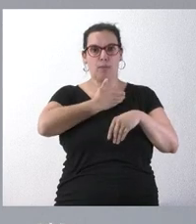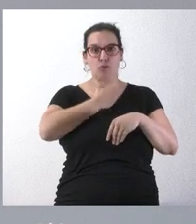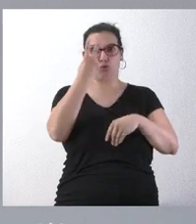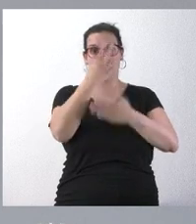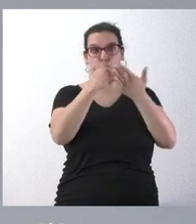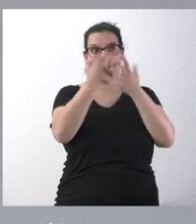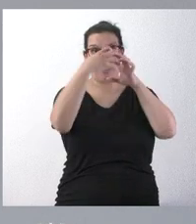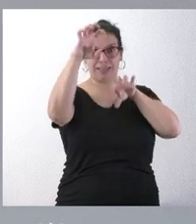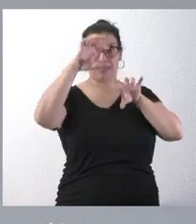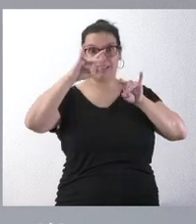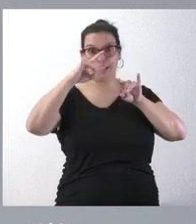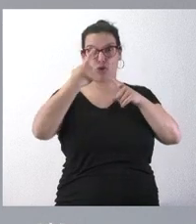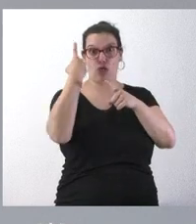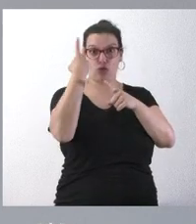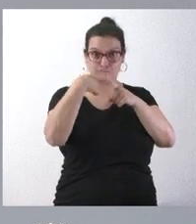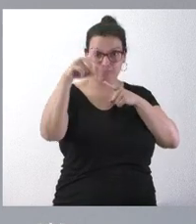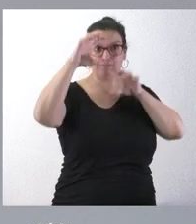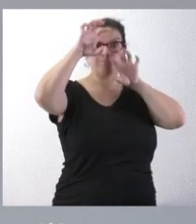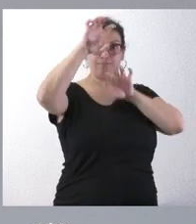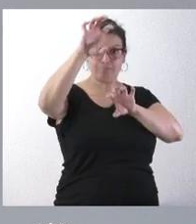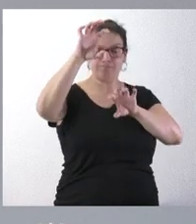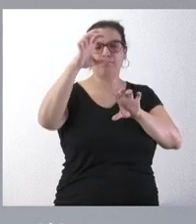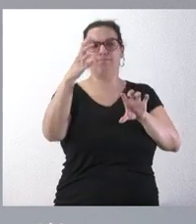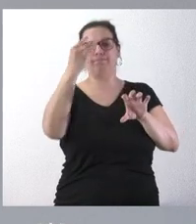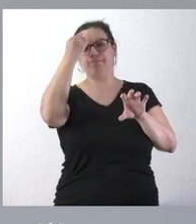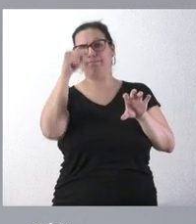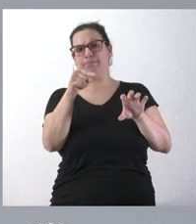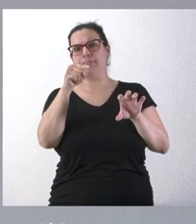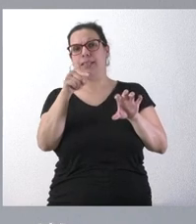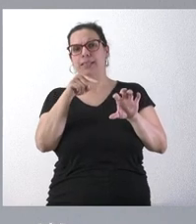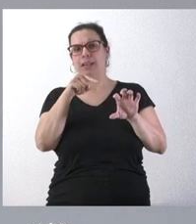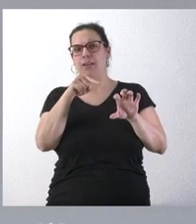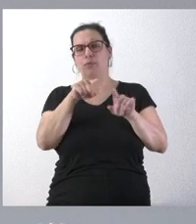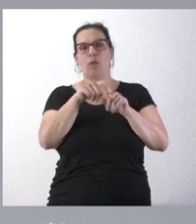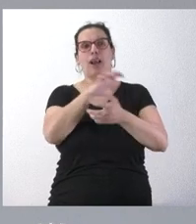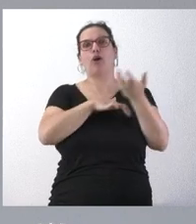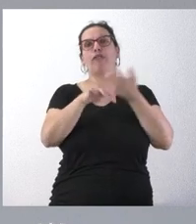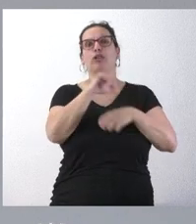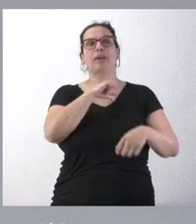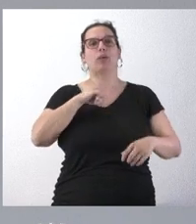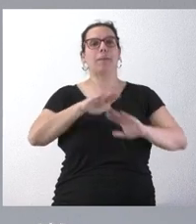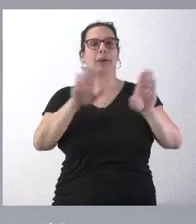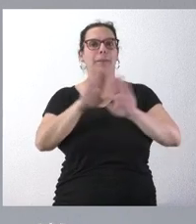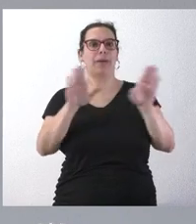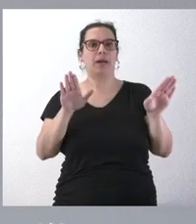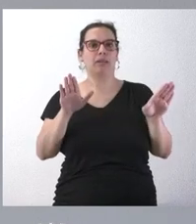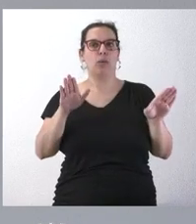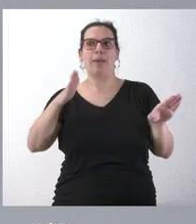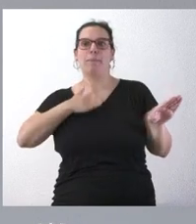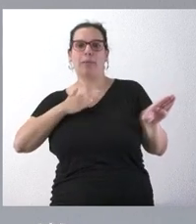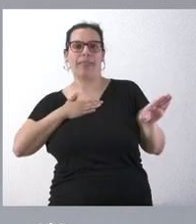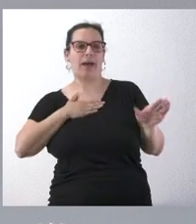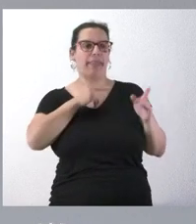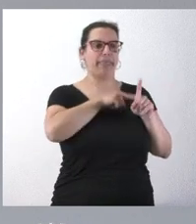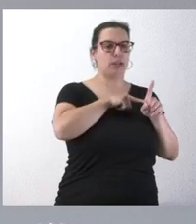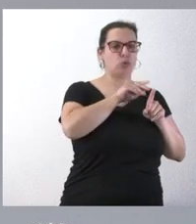autónomas, y se entiende que van más allá de lo que es un conflicto particular propiedad-servidumbre, lo que